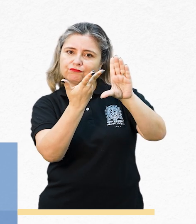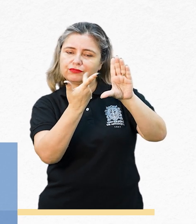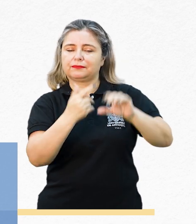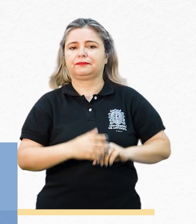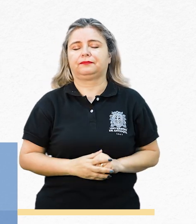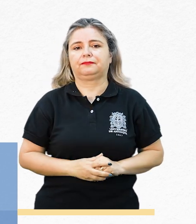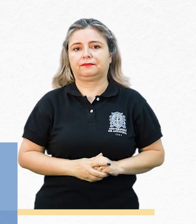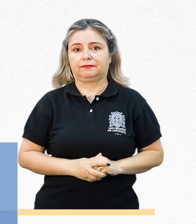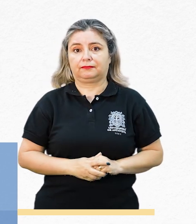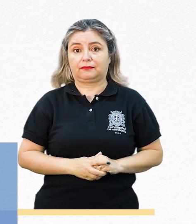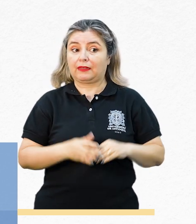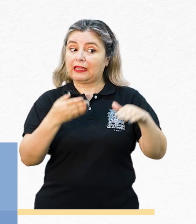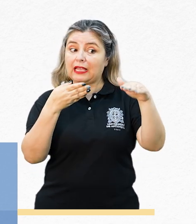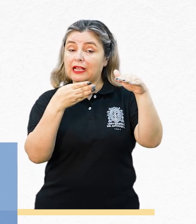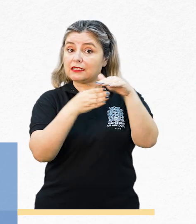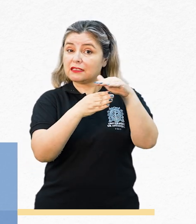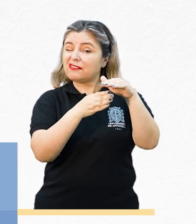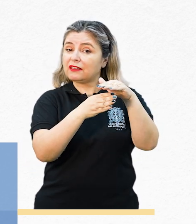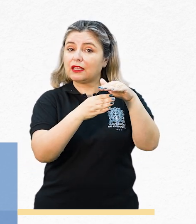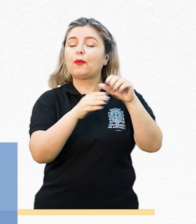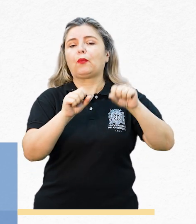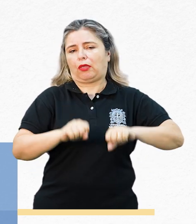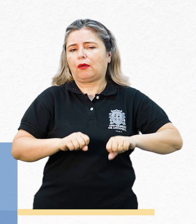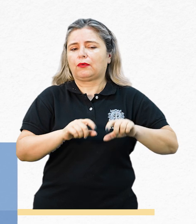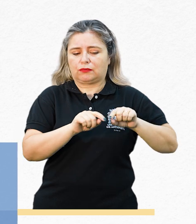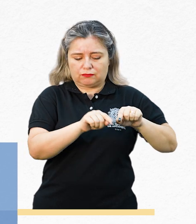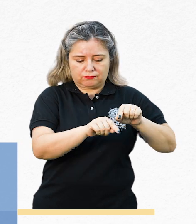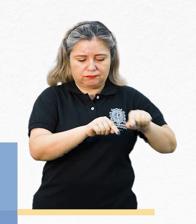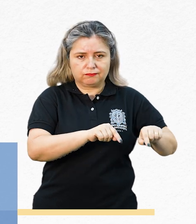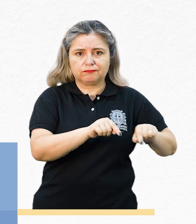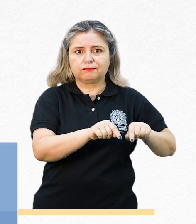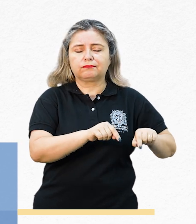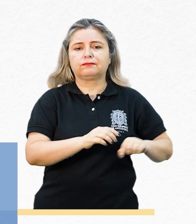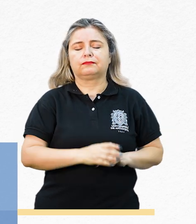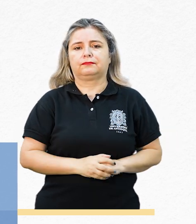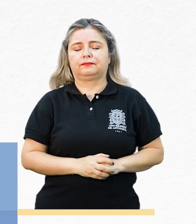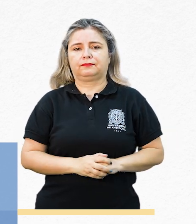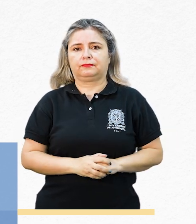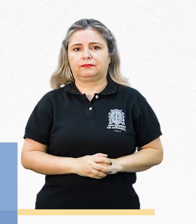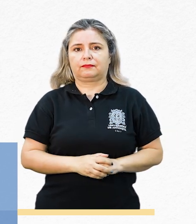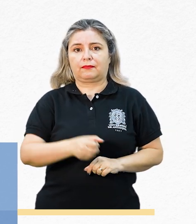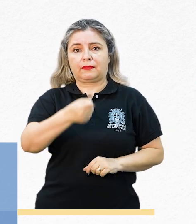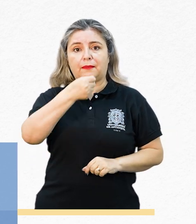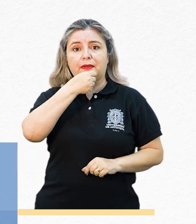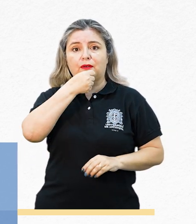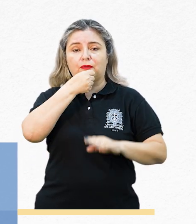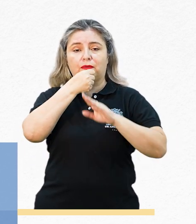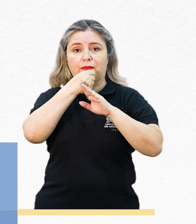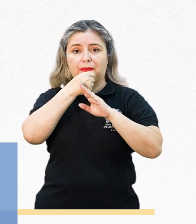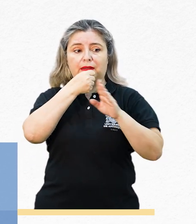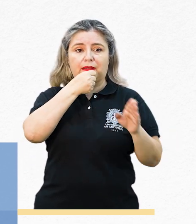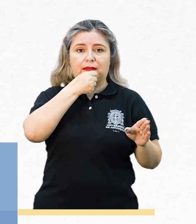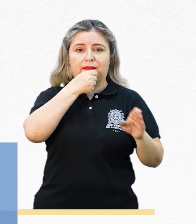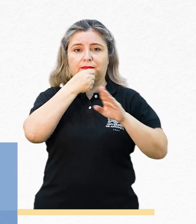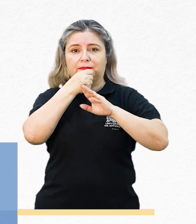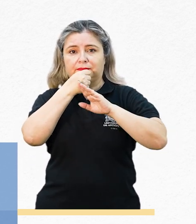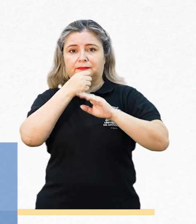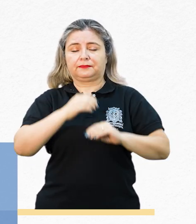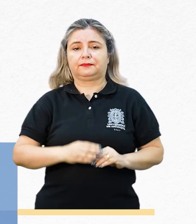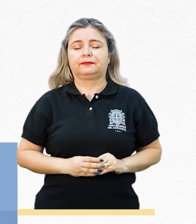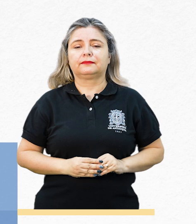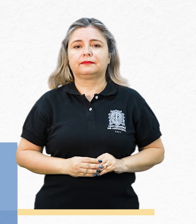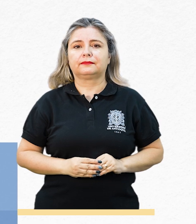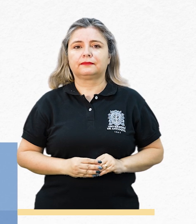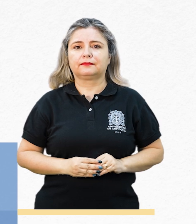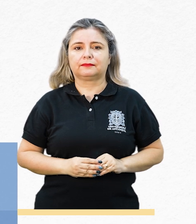Dentro de las condiciones de accesibilidad tenemos la posibilidad de activar y desactivar micrófono.